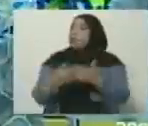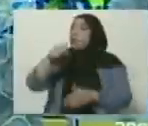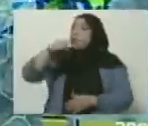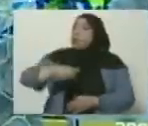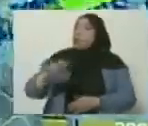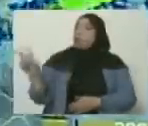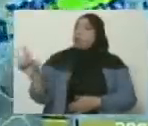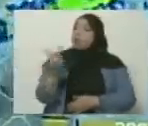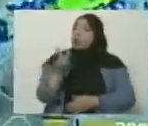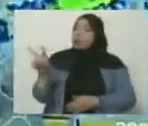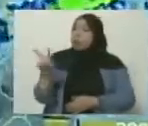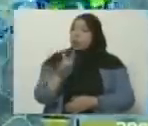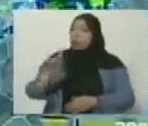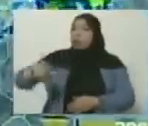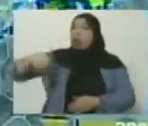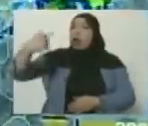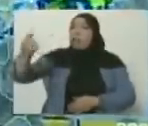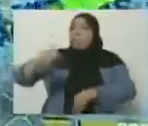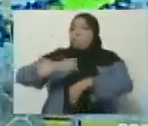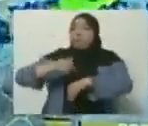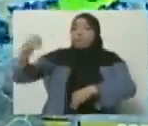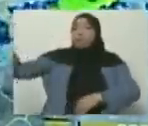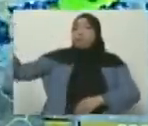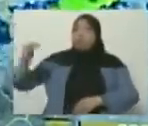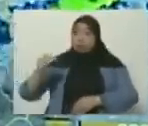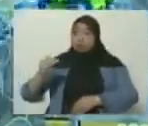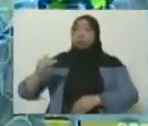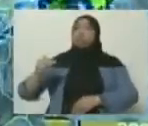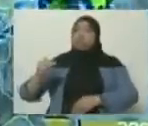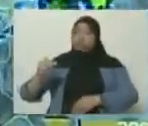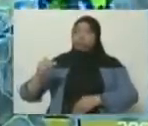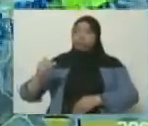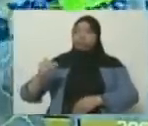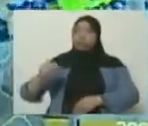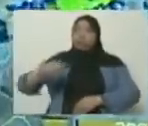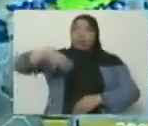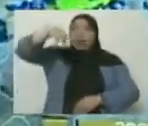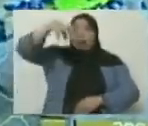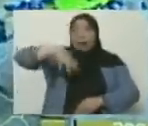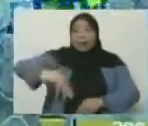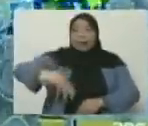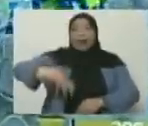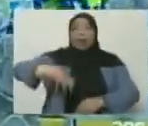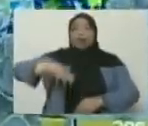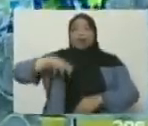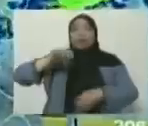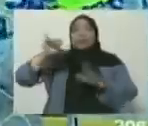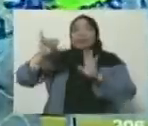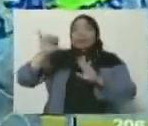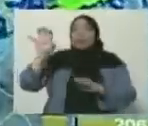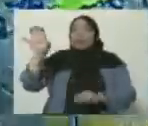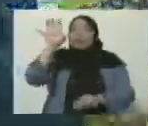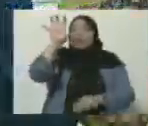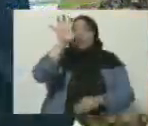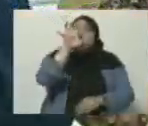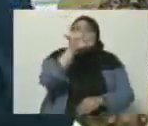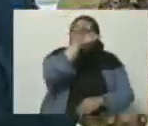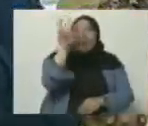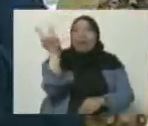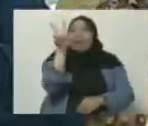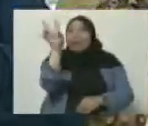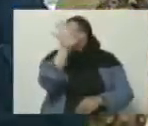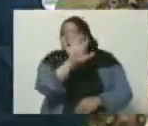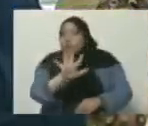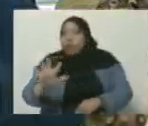venezolano en las próximas horas. Y hemos activado en los estados norte costero y la capital todo el